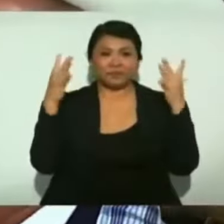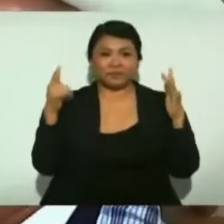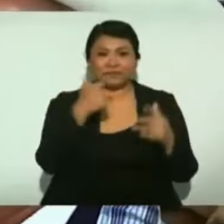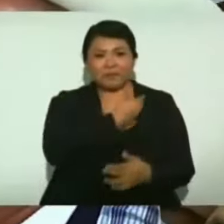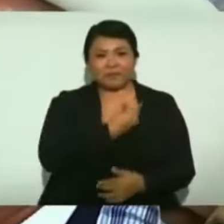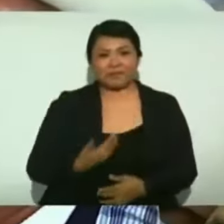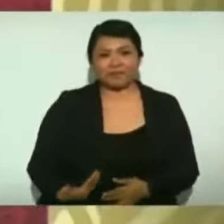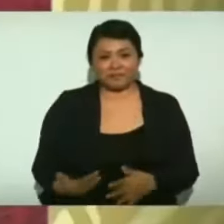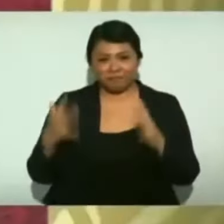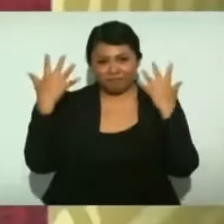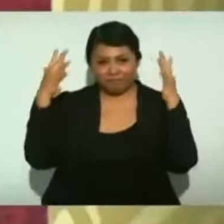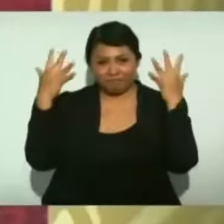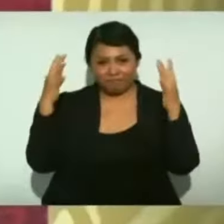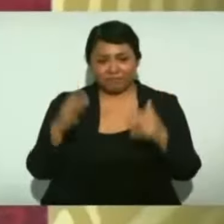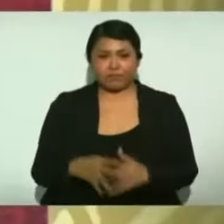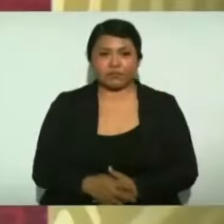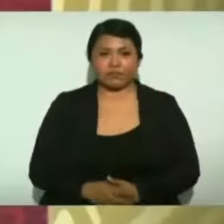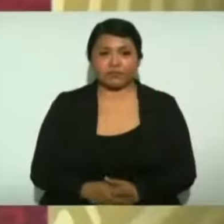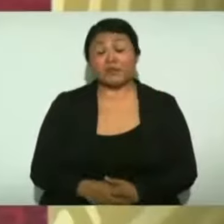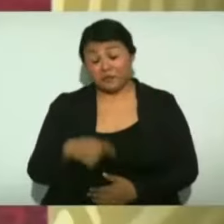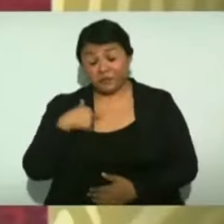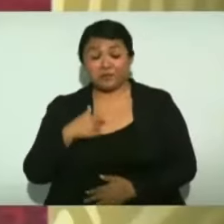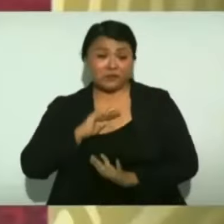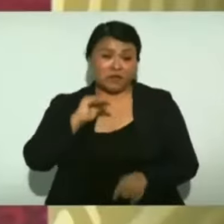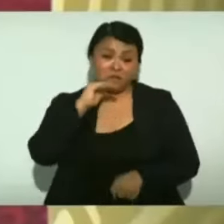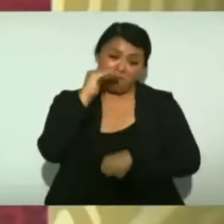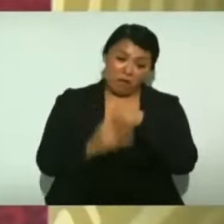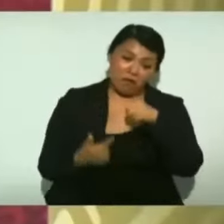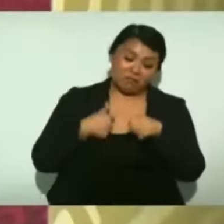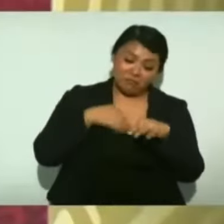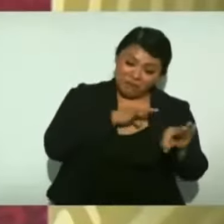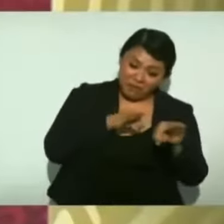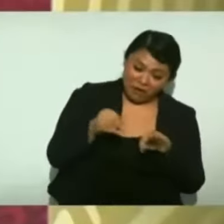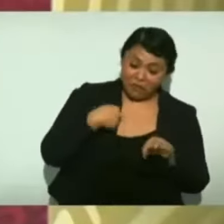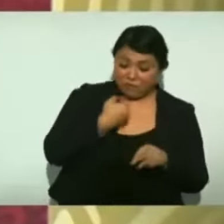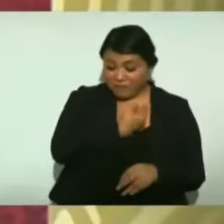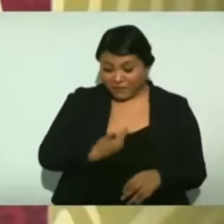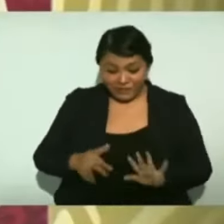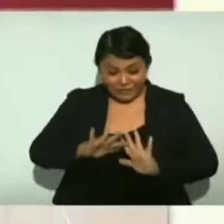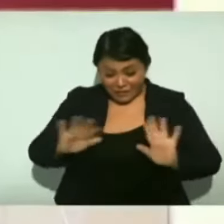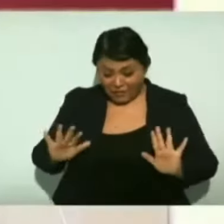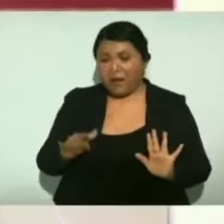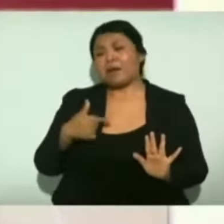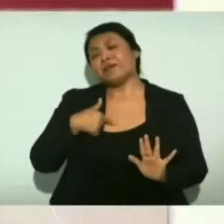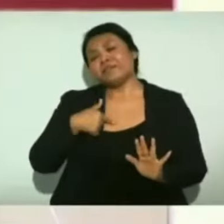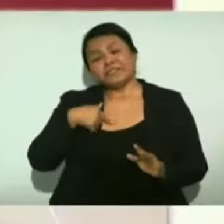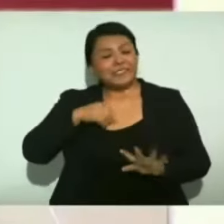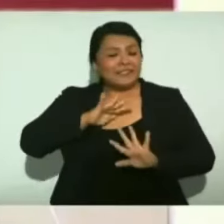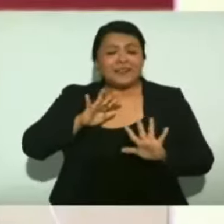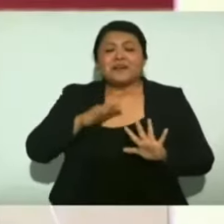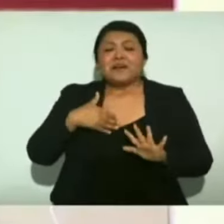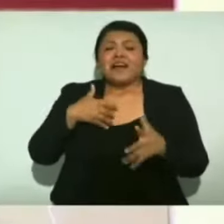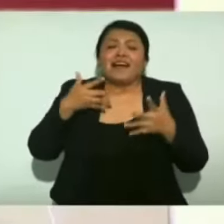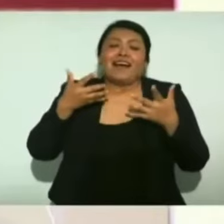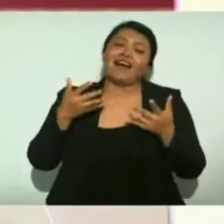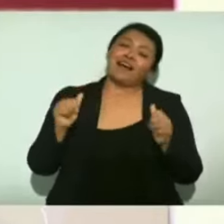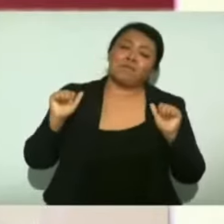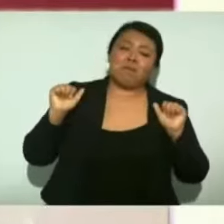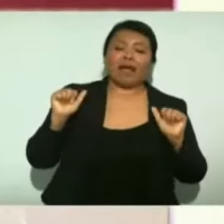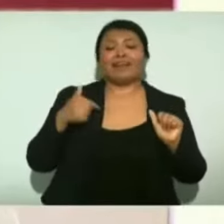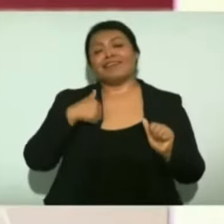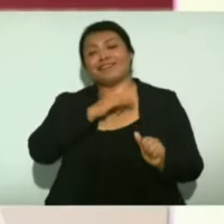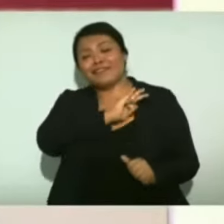Me voy muy contento porque iniciamos la transformación del país.